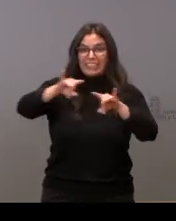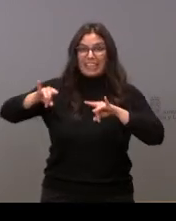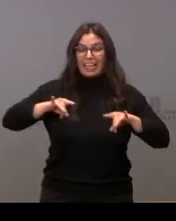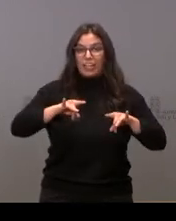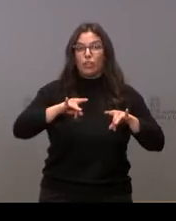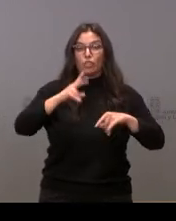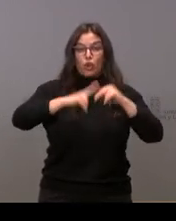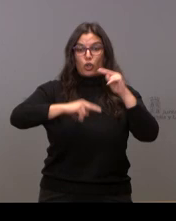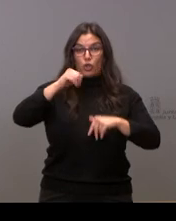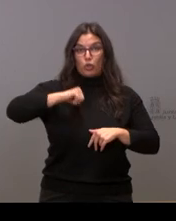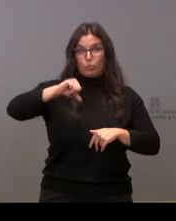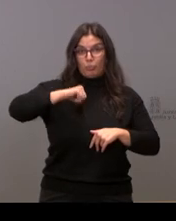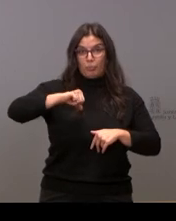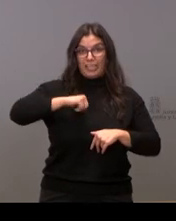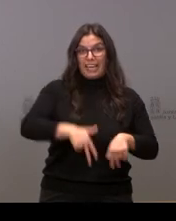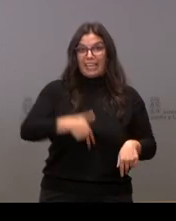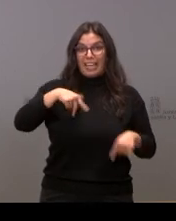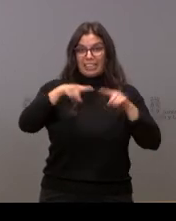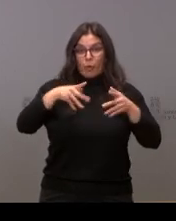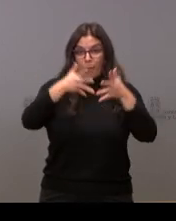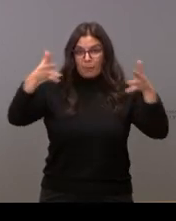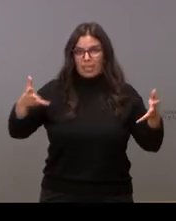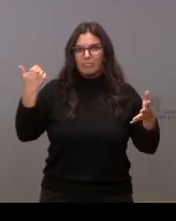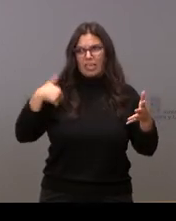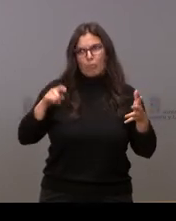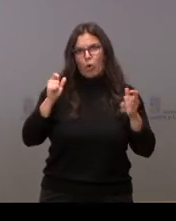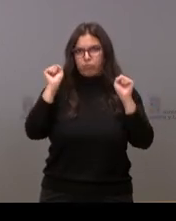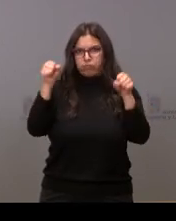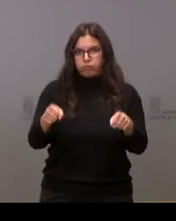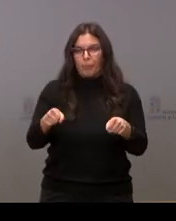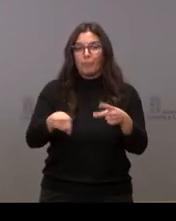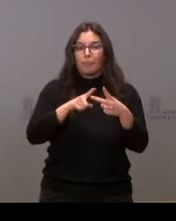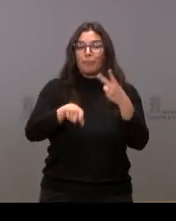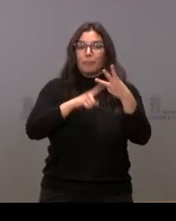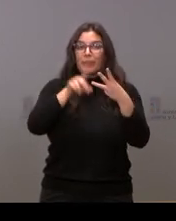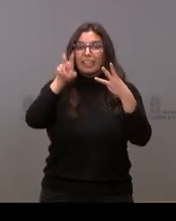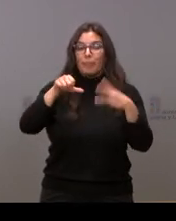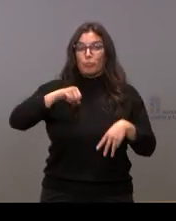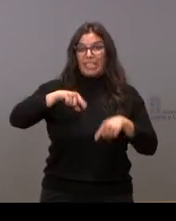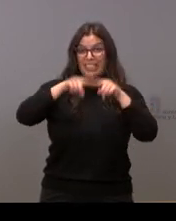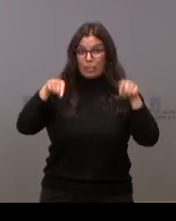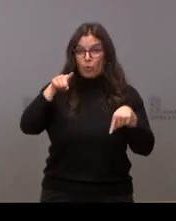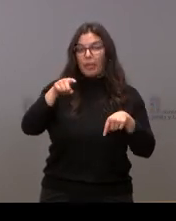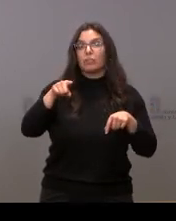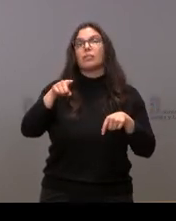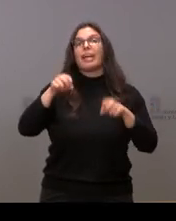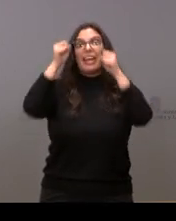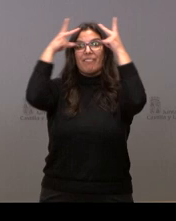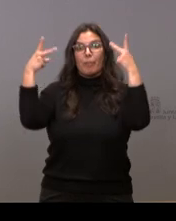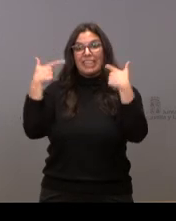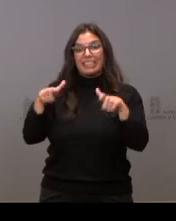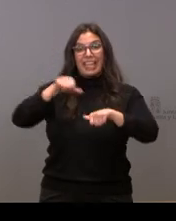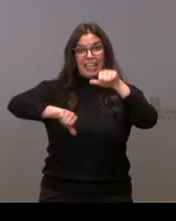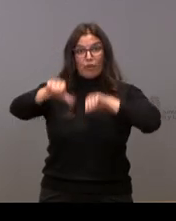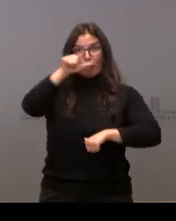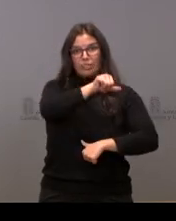ampliar el Hospital General de Segovia, que lleva ya algo de retraso. Y sobre el Hospital de Segovia, las enfermeras de quirófano están en